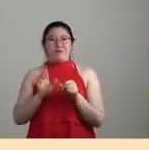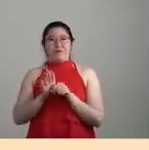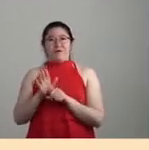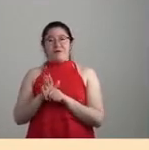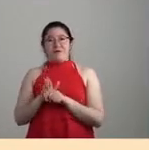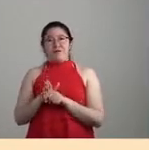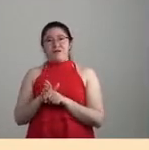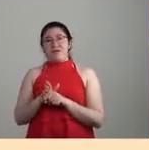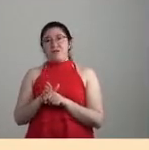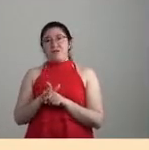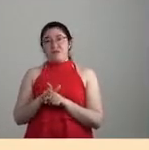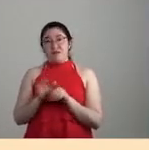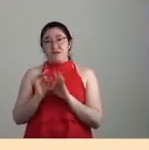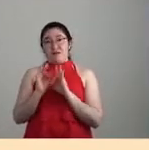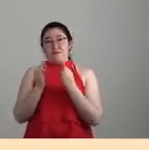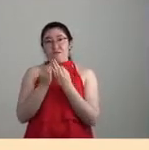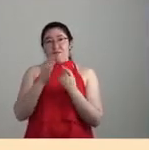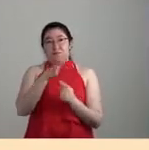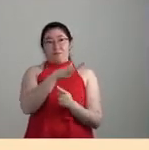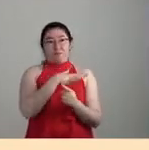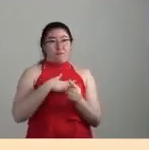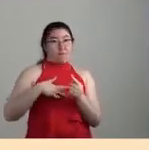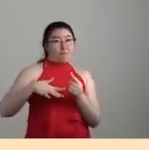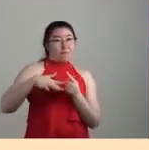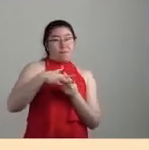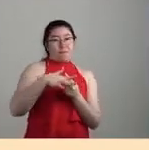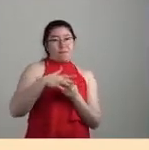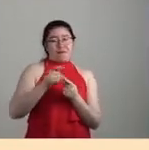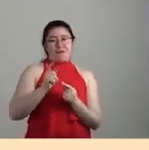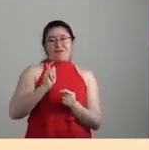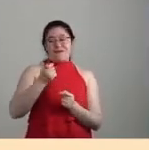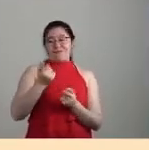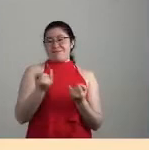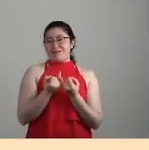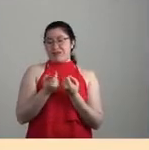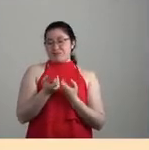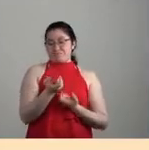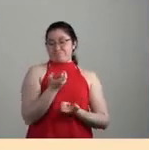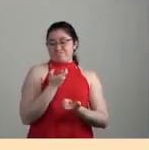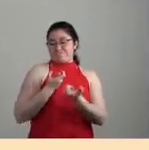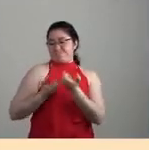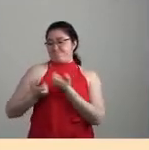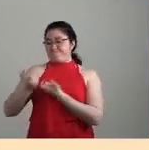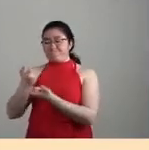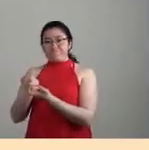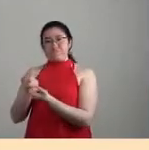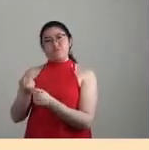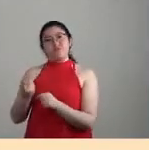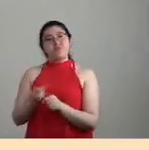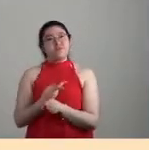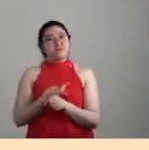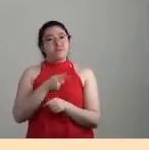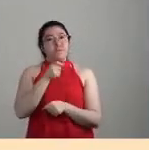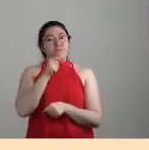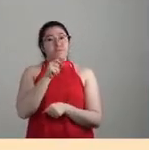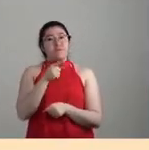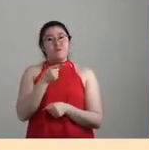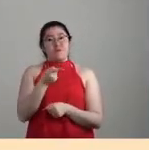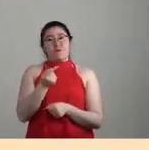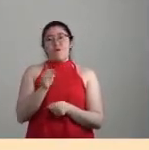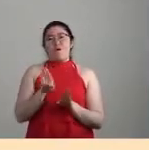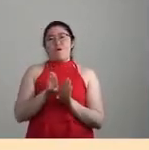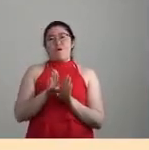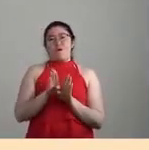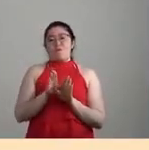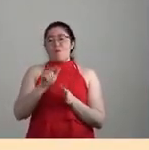a un régimen que es ecológico y a la vez social, que es el capitalismo, y que supone, pues, básicamente, pues, que estamos en un horizonte,